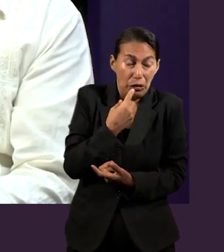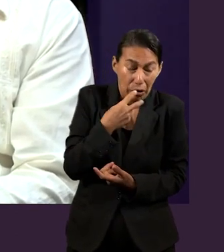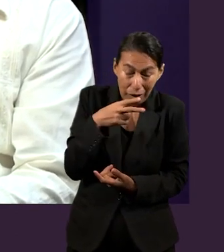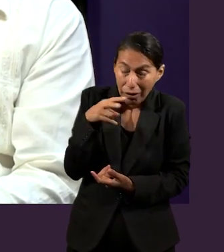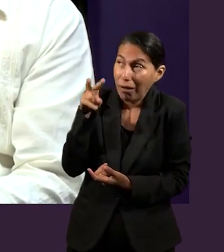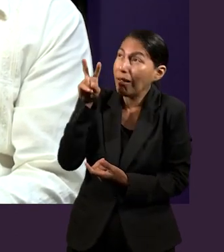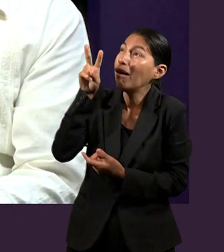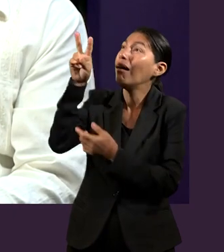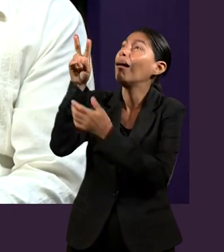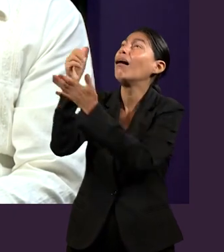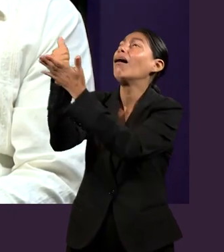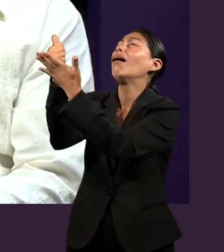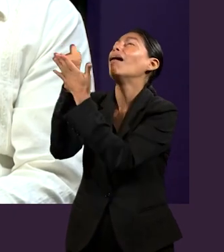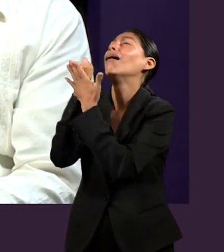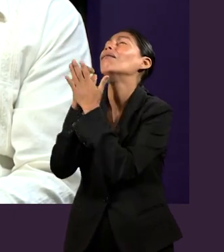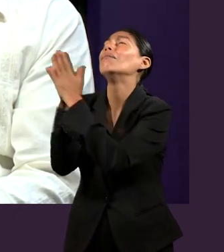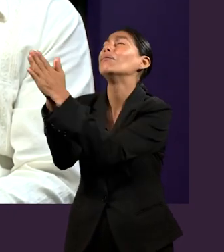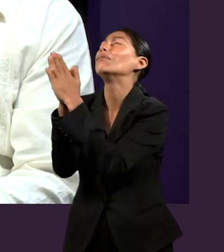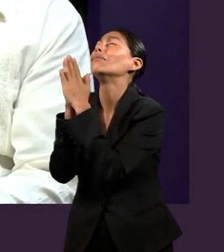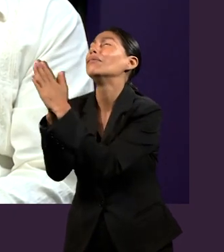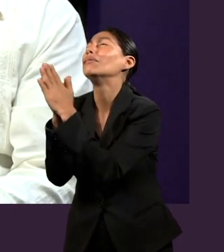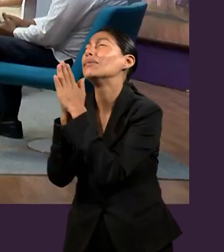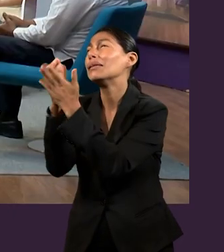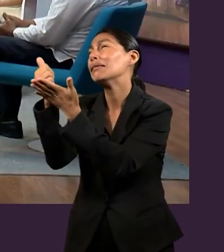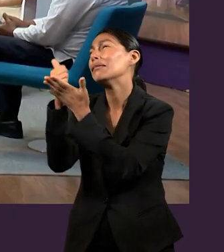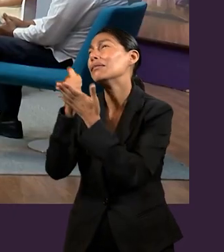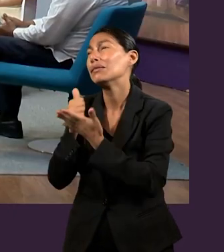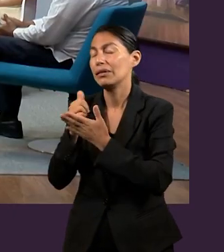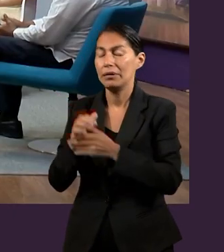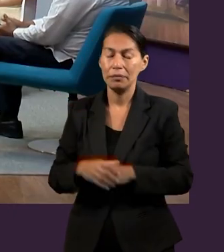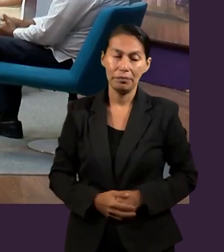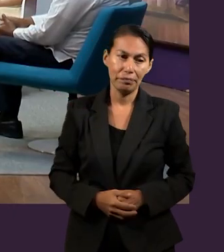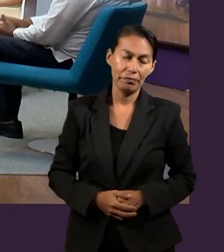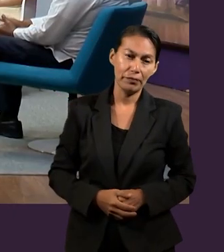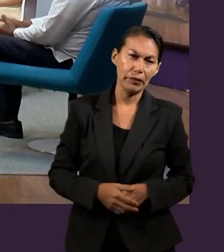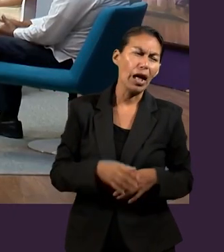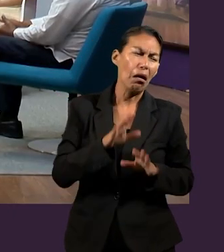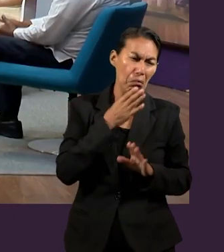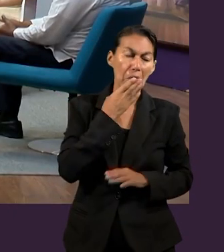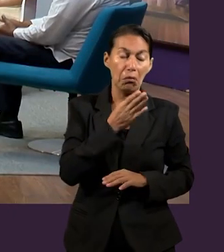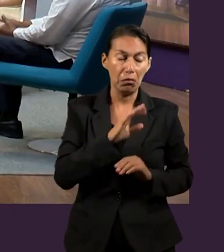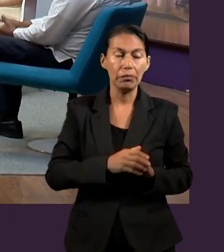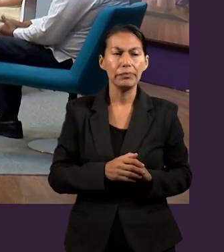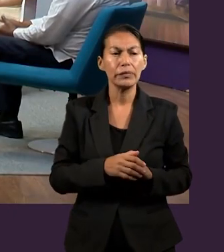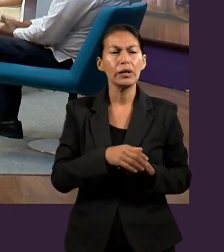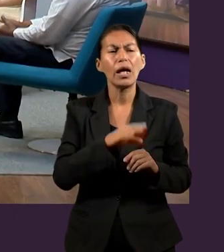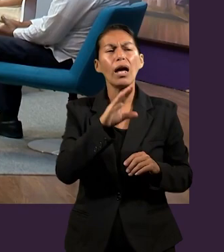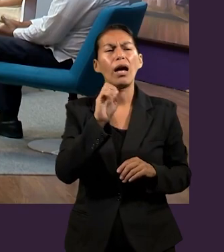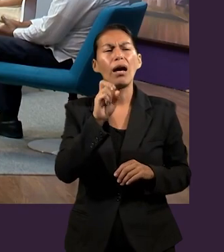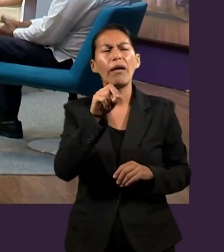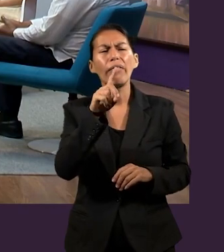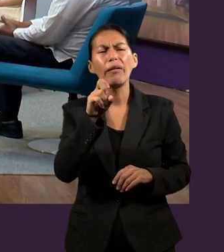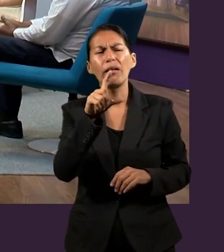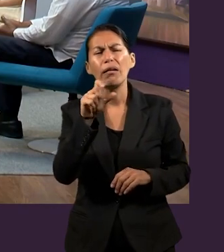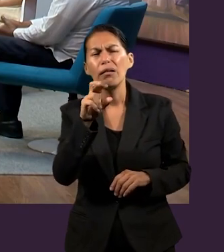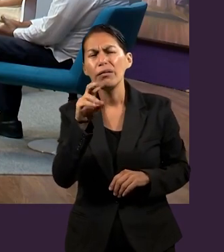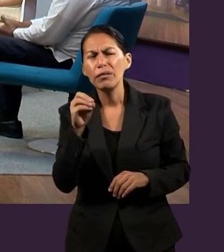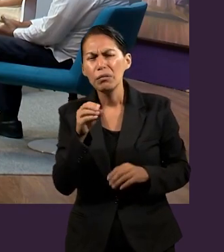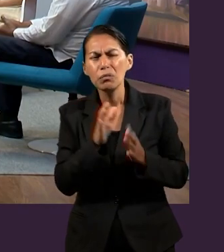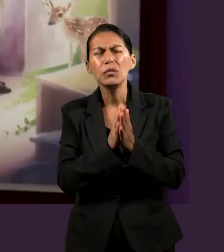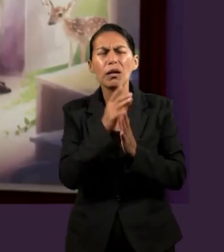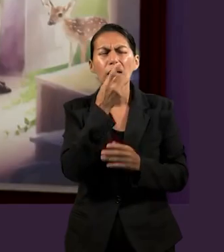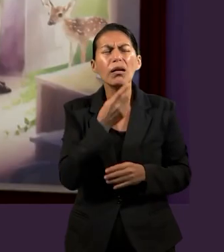Y es cuando buscamos a Dios. Excelente. ¿A ti qué te impresionó, Cande, de esta historia?